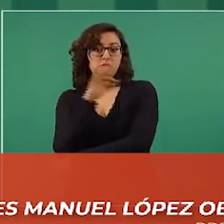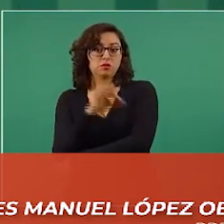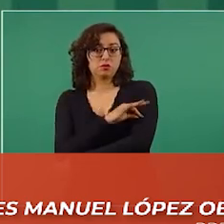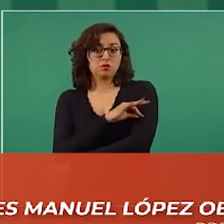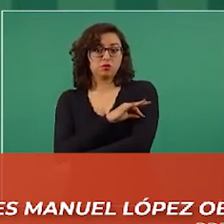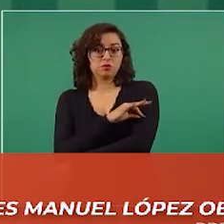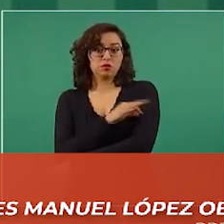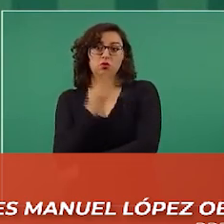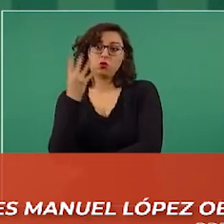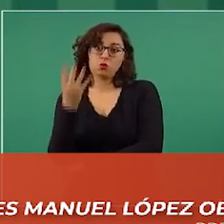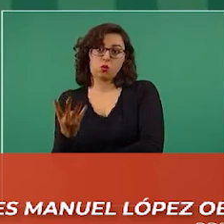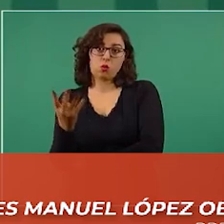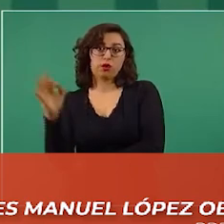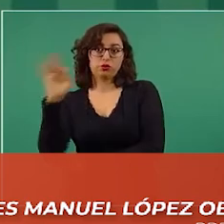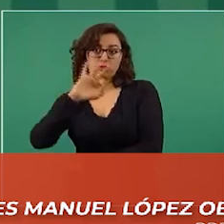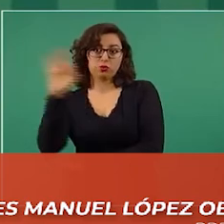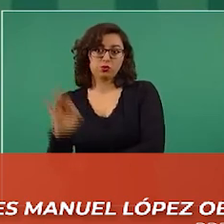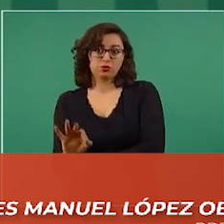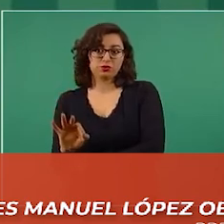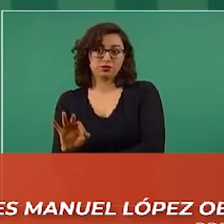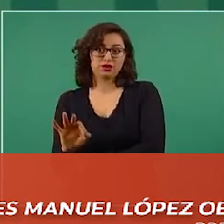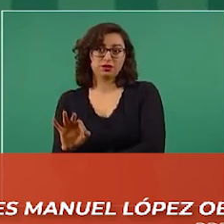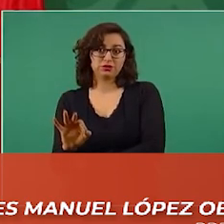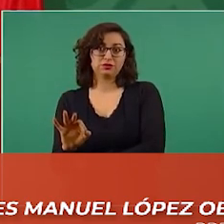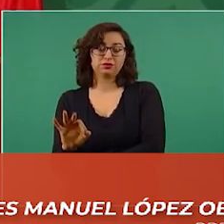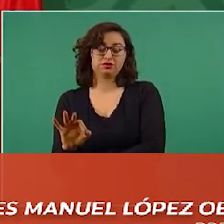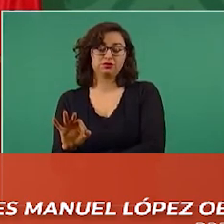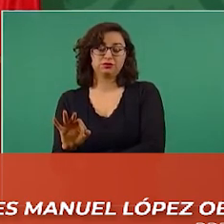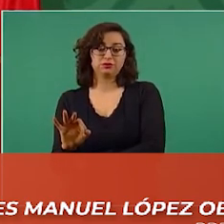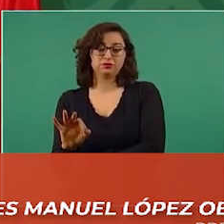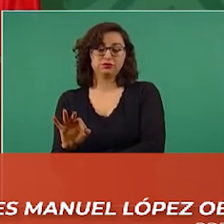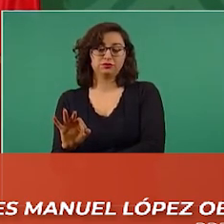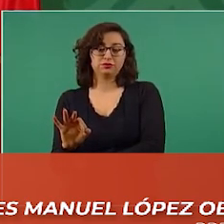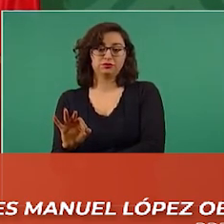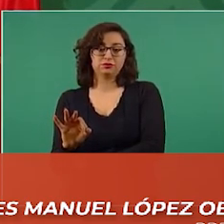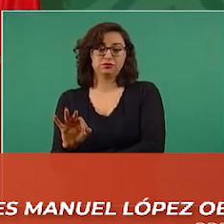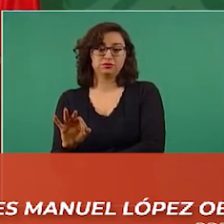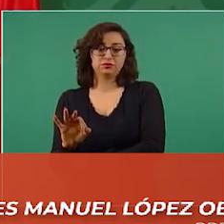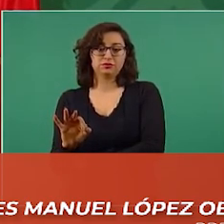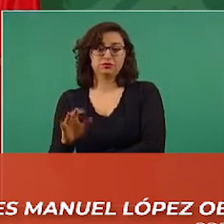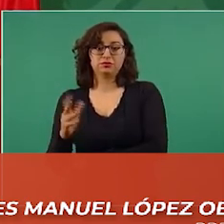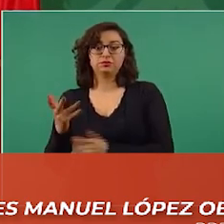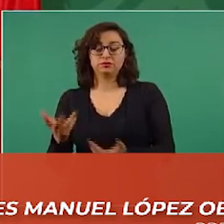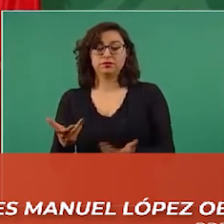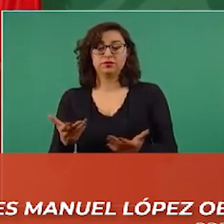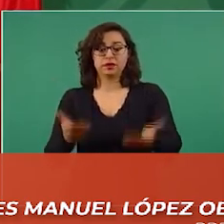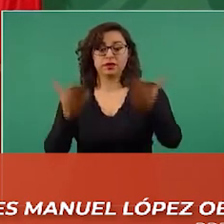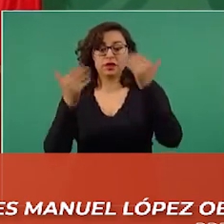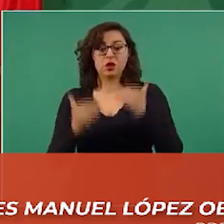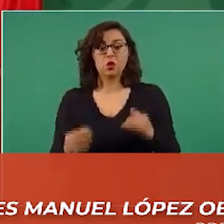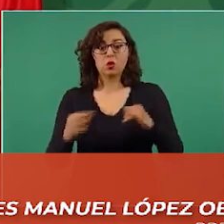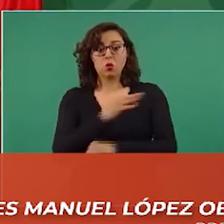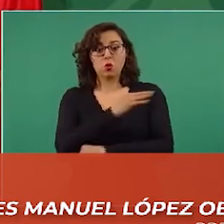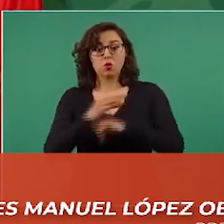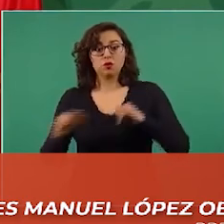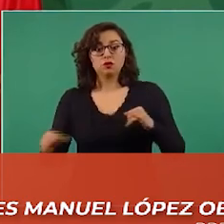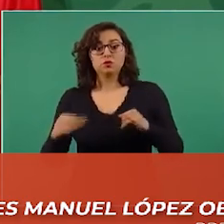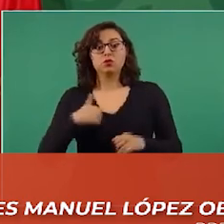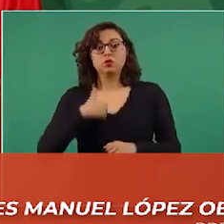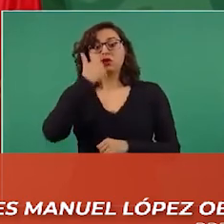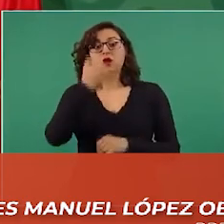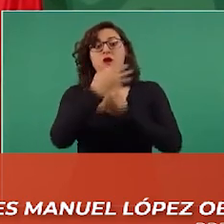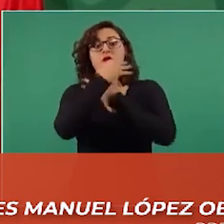el cuatro por ciento del total por último en nombre de México agradezco